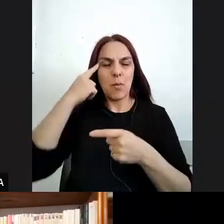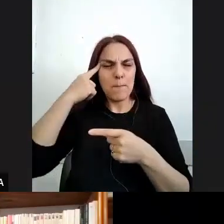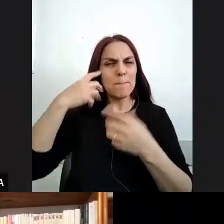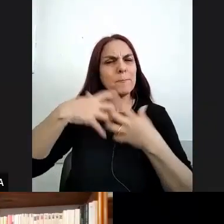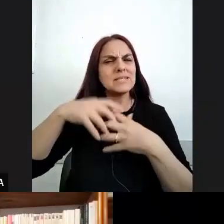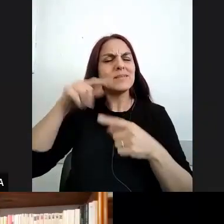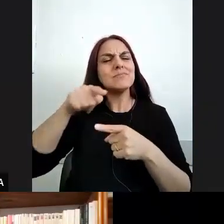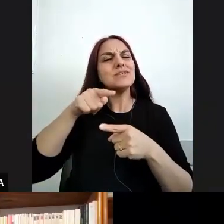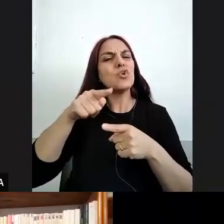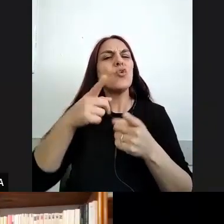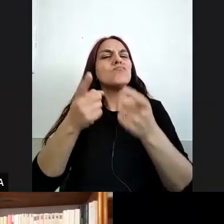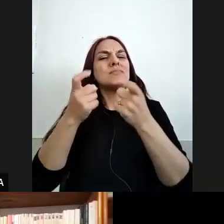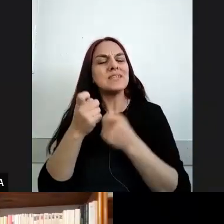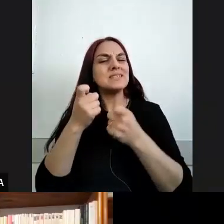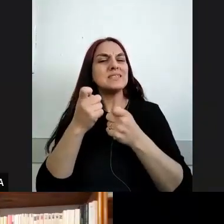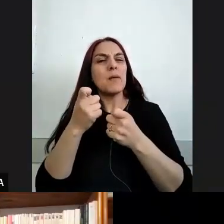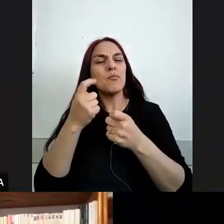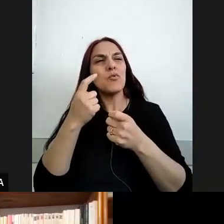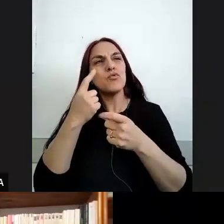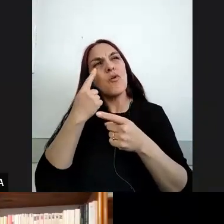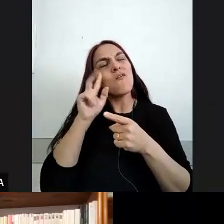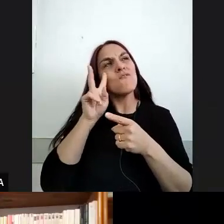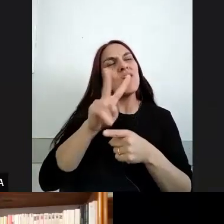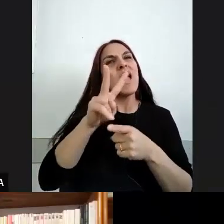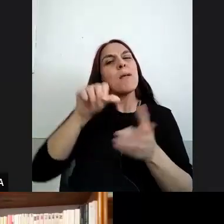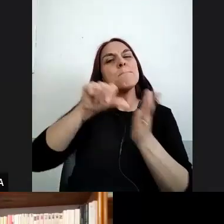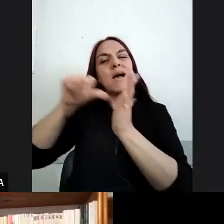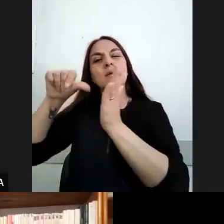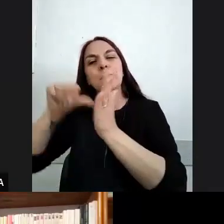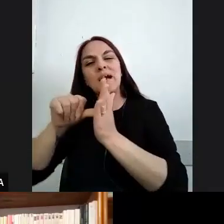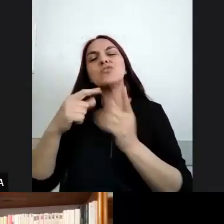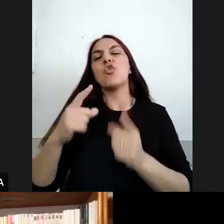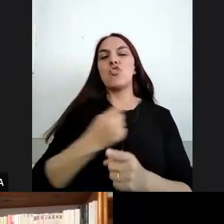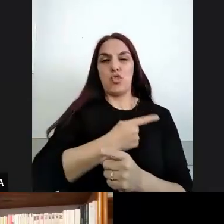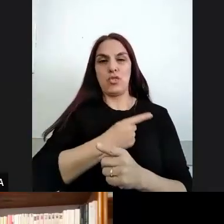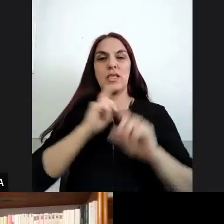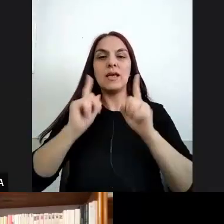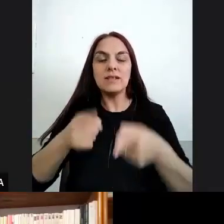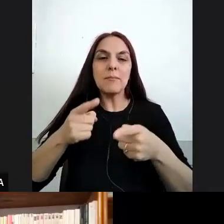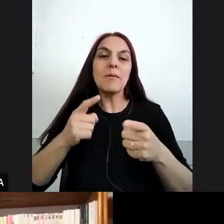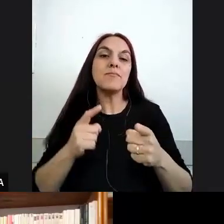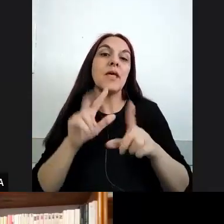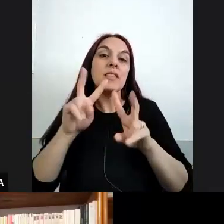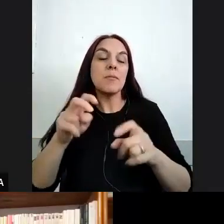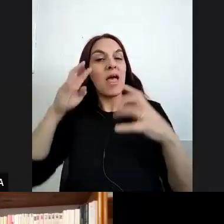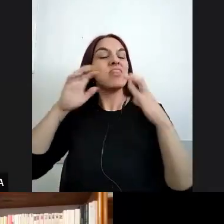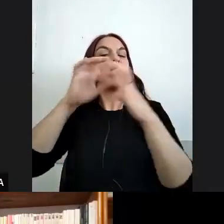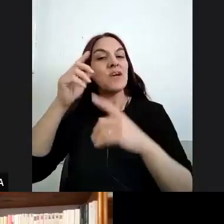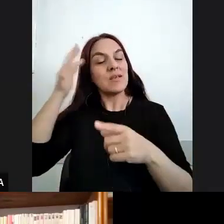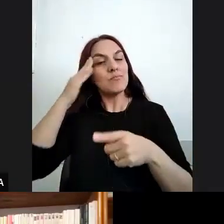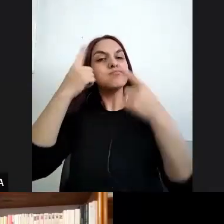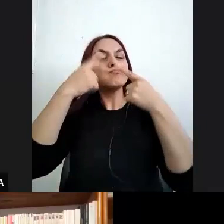una categoría que requiere ser situada regionalmente que encontramos en el debate de la interculturalidad apropiaciones